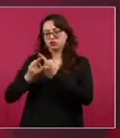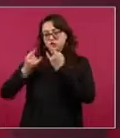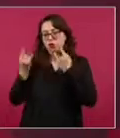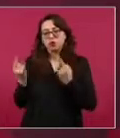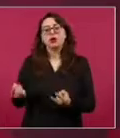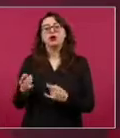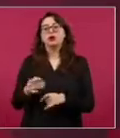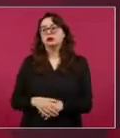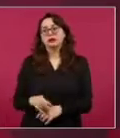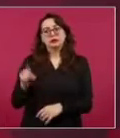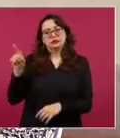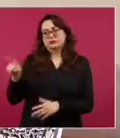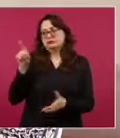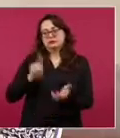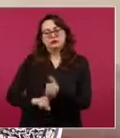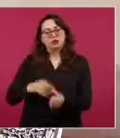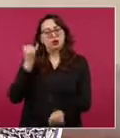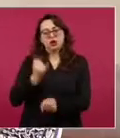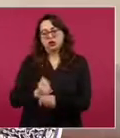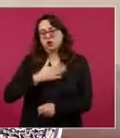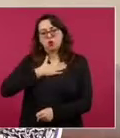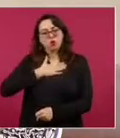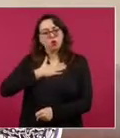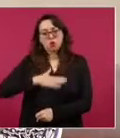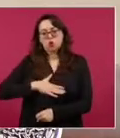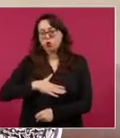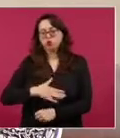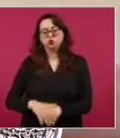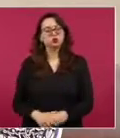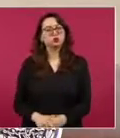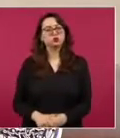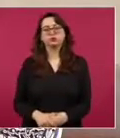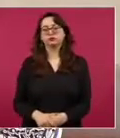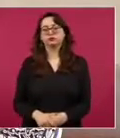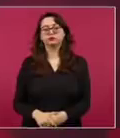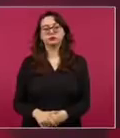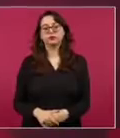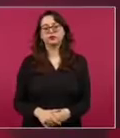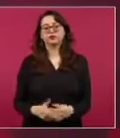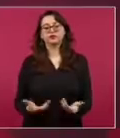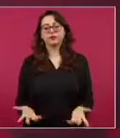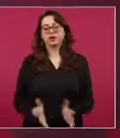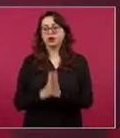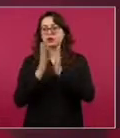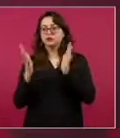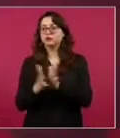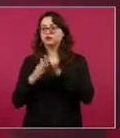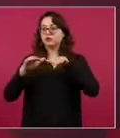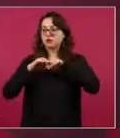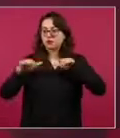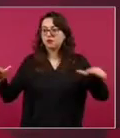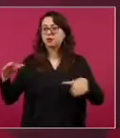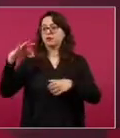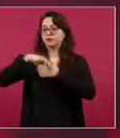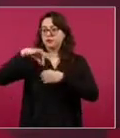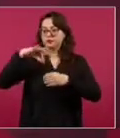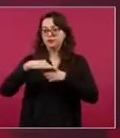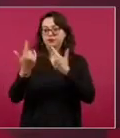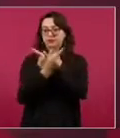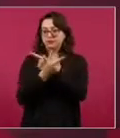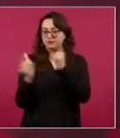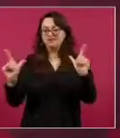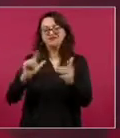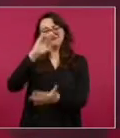es una flagrante violación a la democracia, a los derechos humanos,